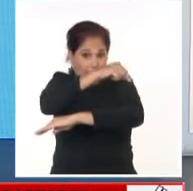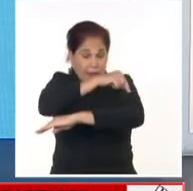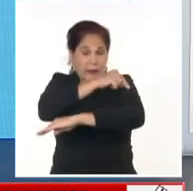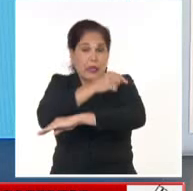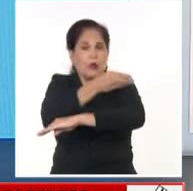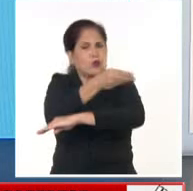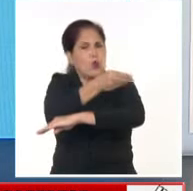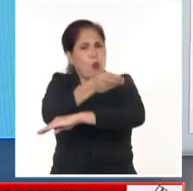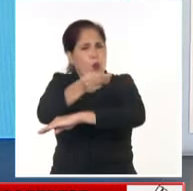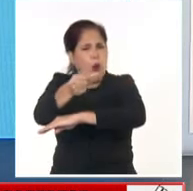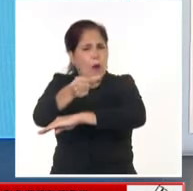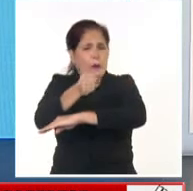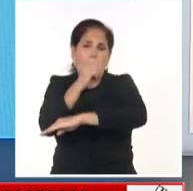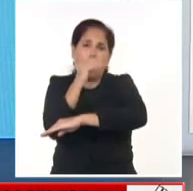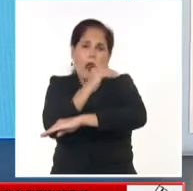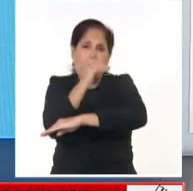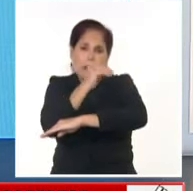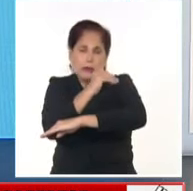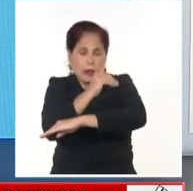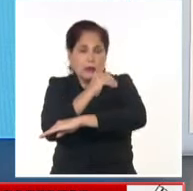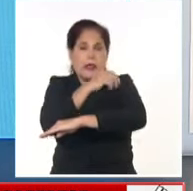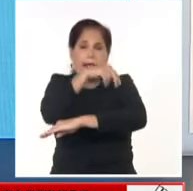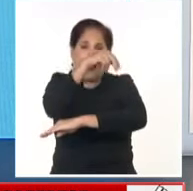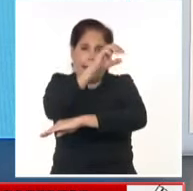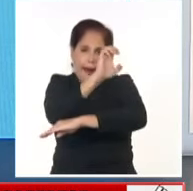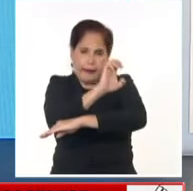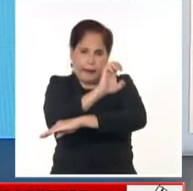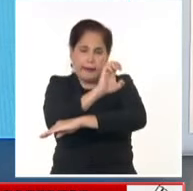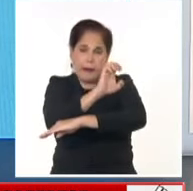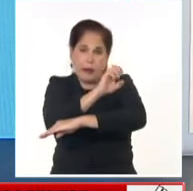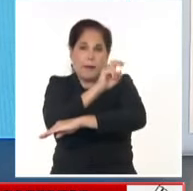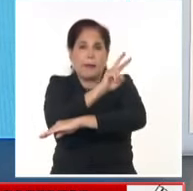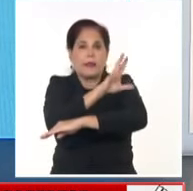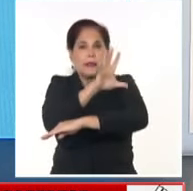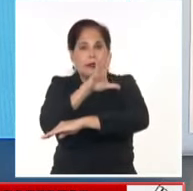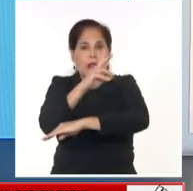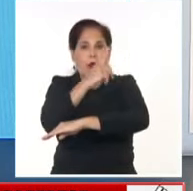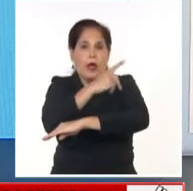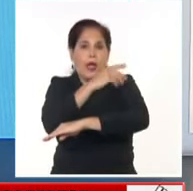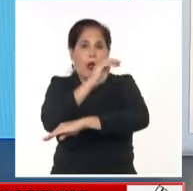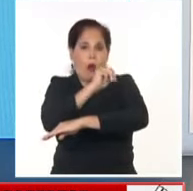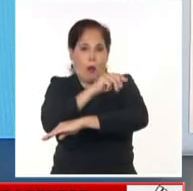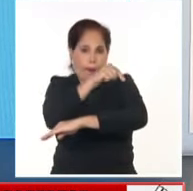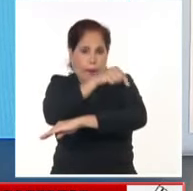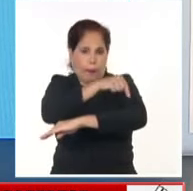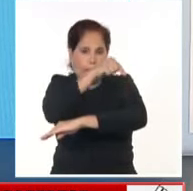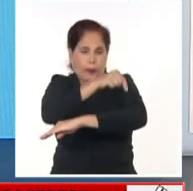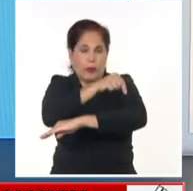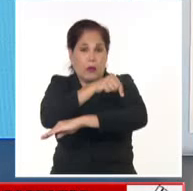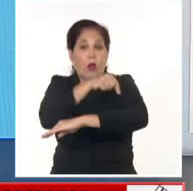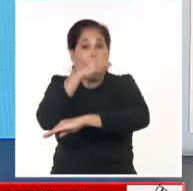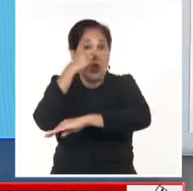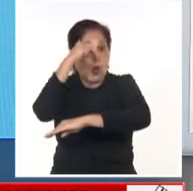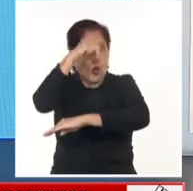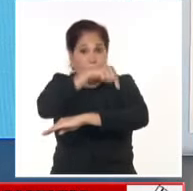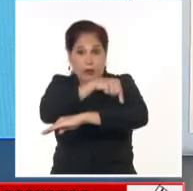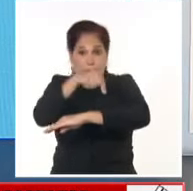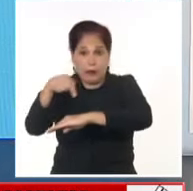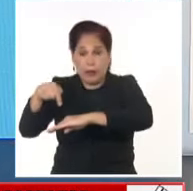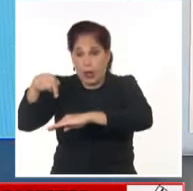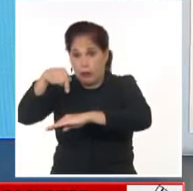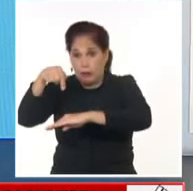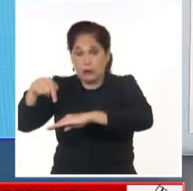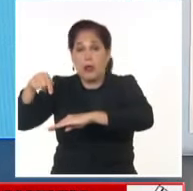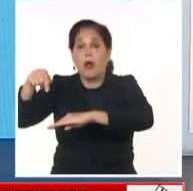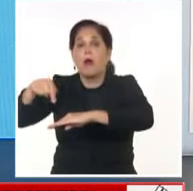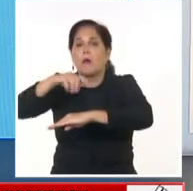débiles y desde la tarde sobran con rumbos entre el este y el sudeste hasta 25 kilómetros por hora. Tendremos marejada en la costa norte del occidente, oleaje